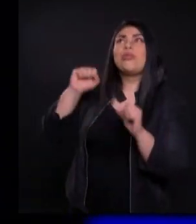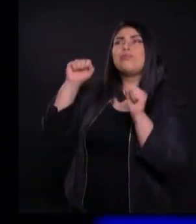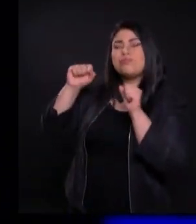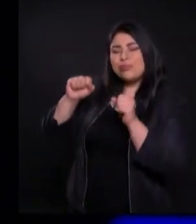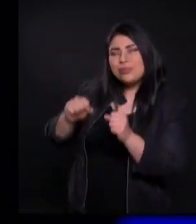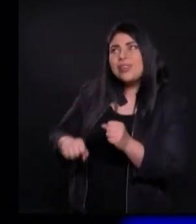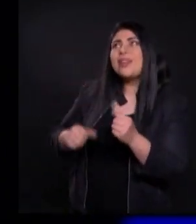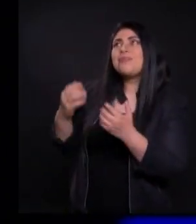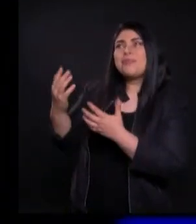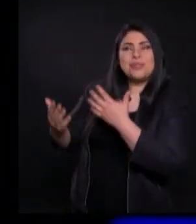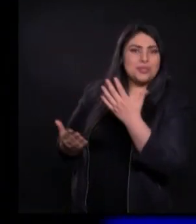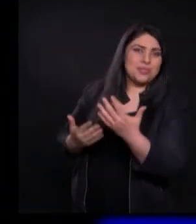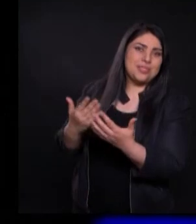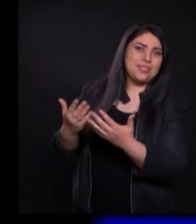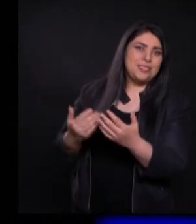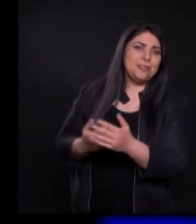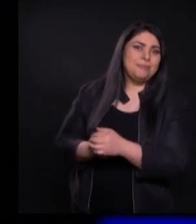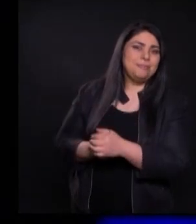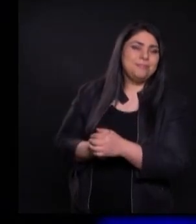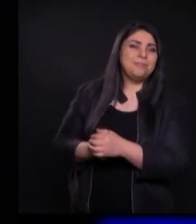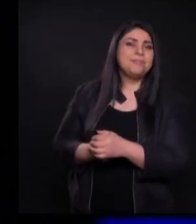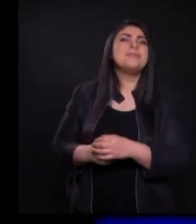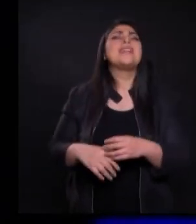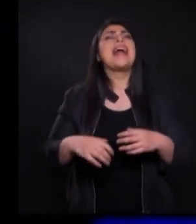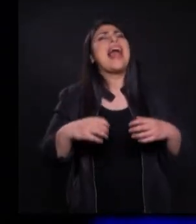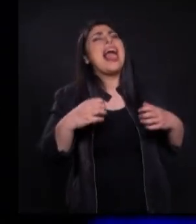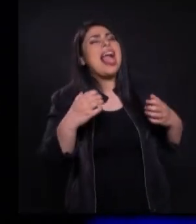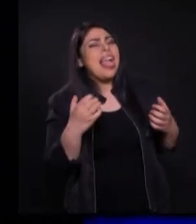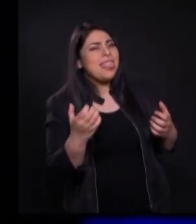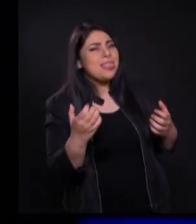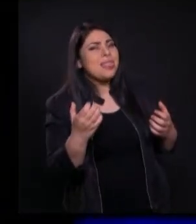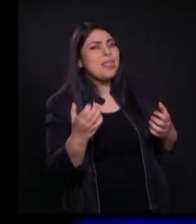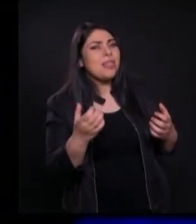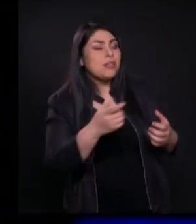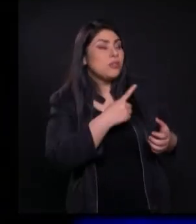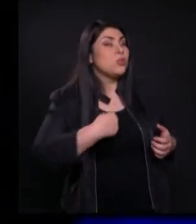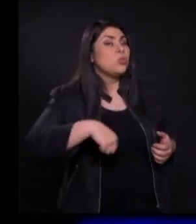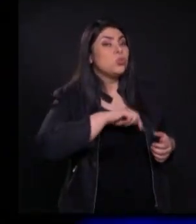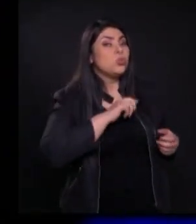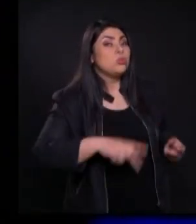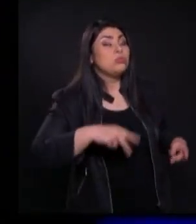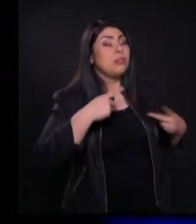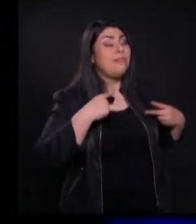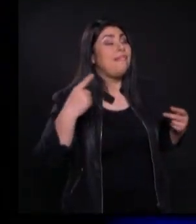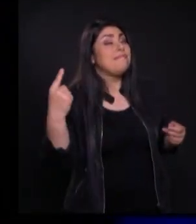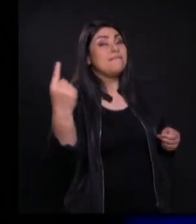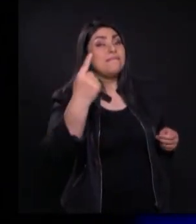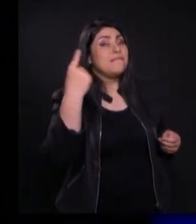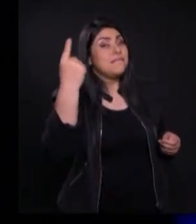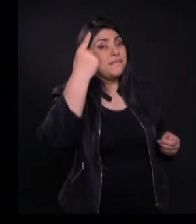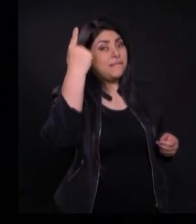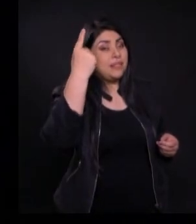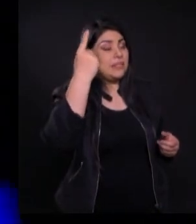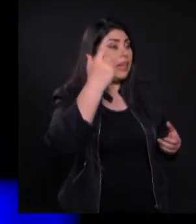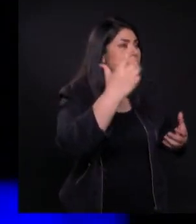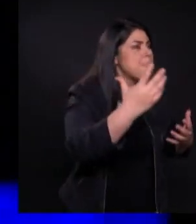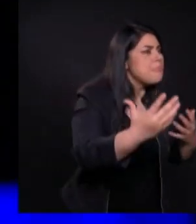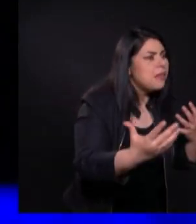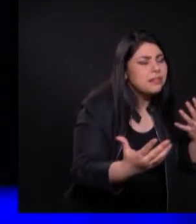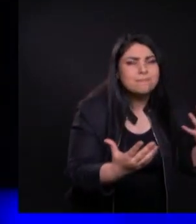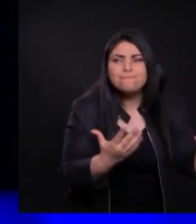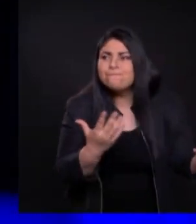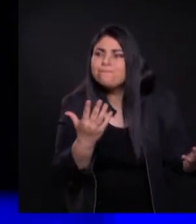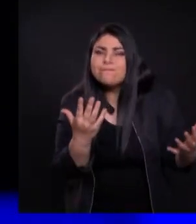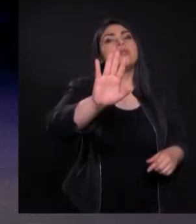Entonces El servir En nuestras vidas Es indispensable Y debe ser Parte De cada